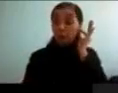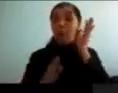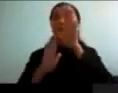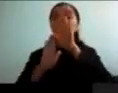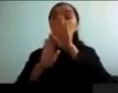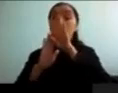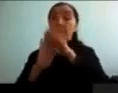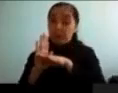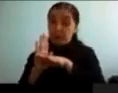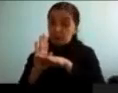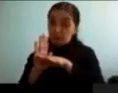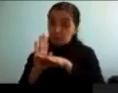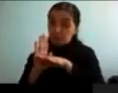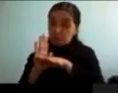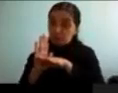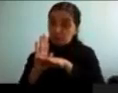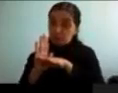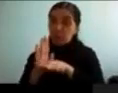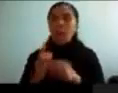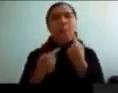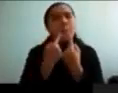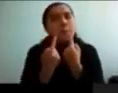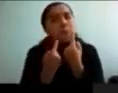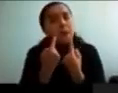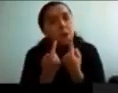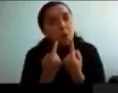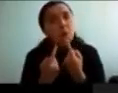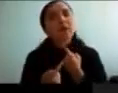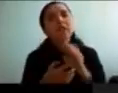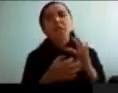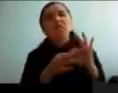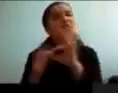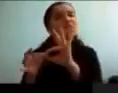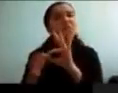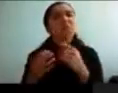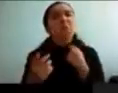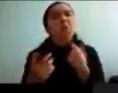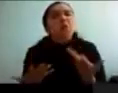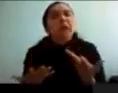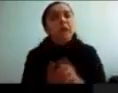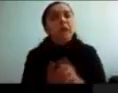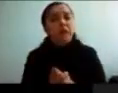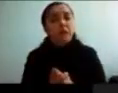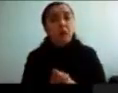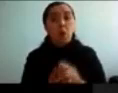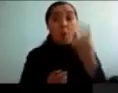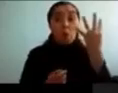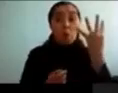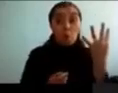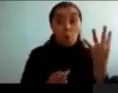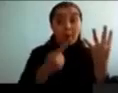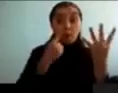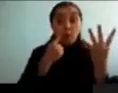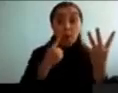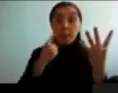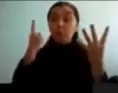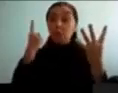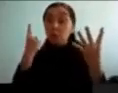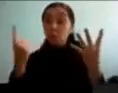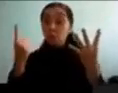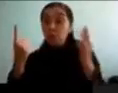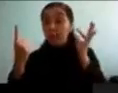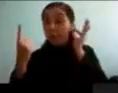interesante a nivel científico o social es por qué. La relación, de hecho, es 4 a 1. O hay 4 niños por una niña en Estados Unidos.